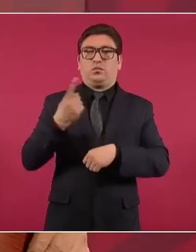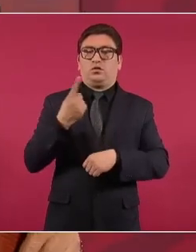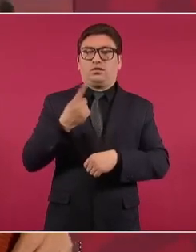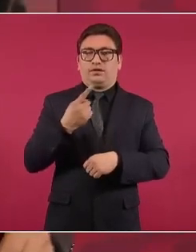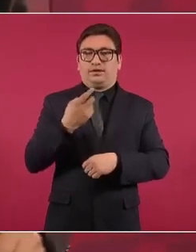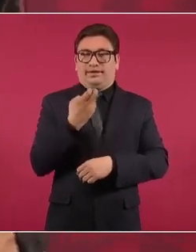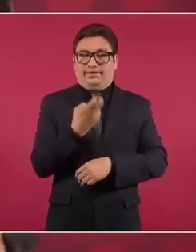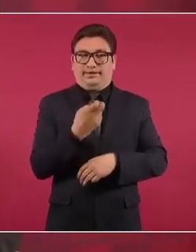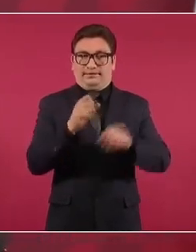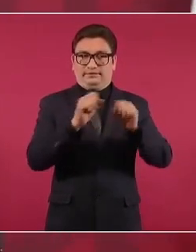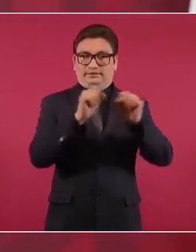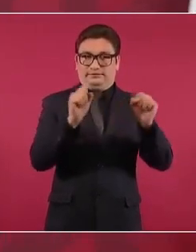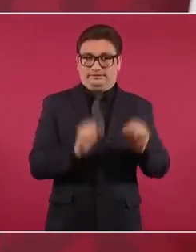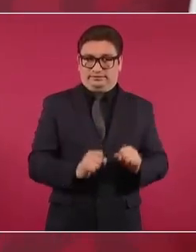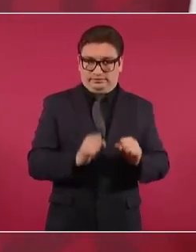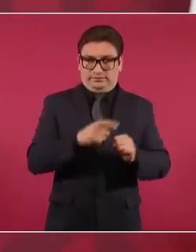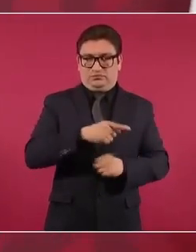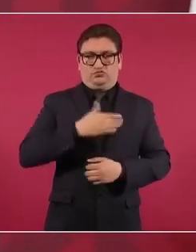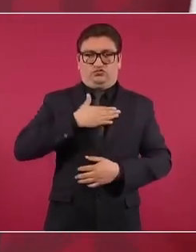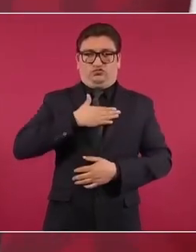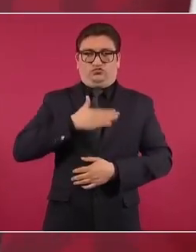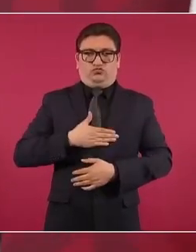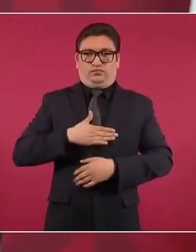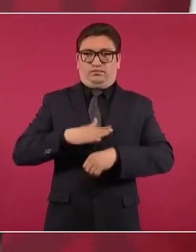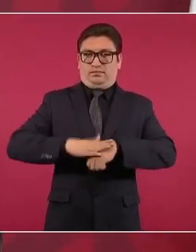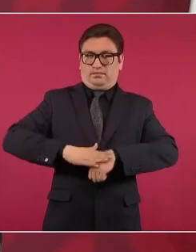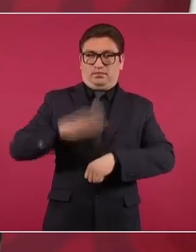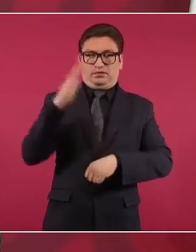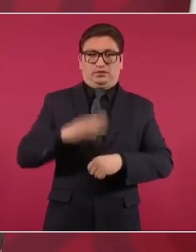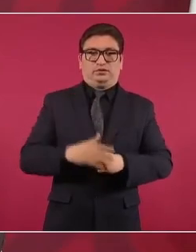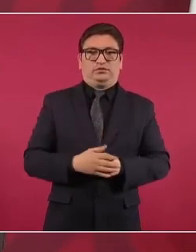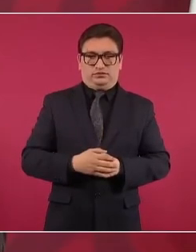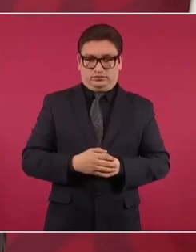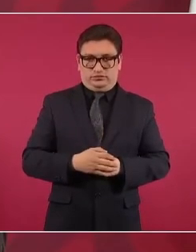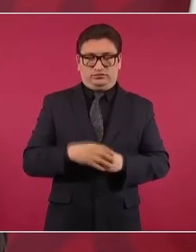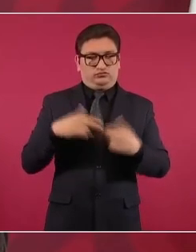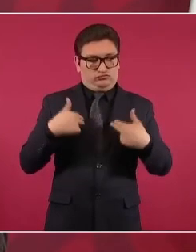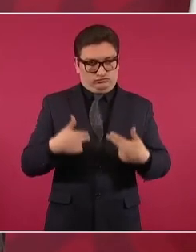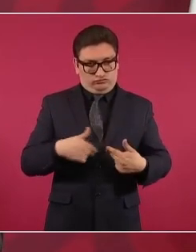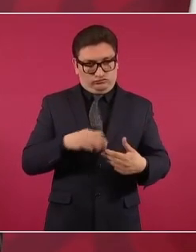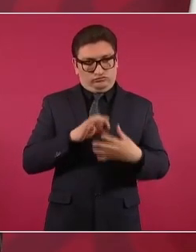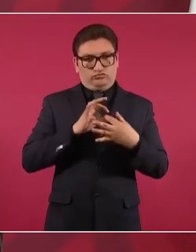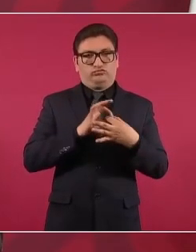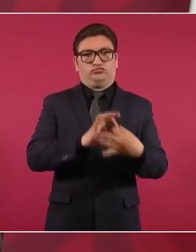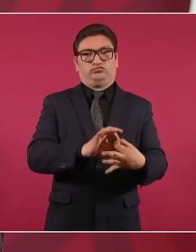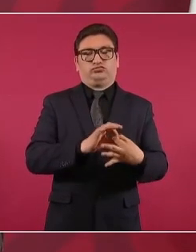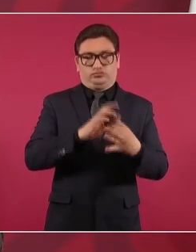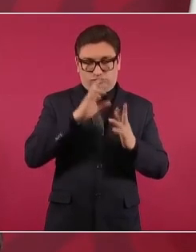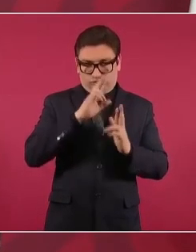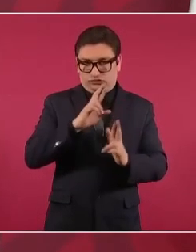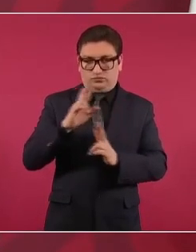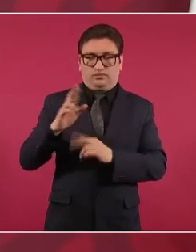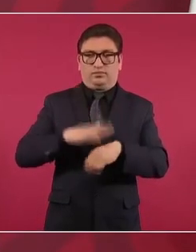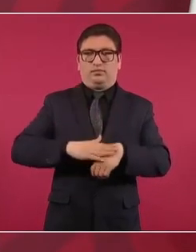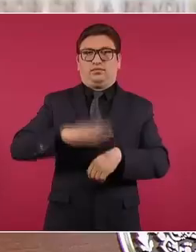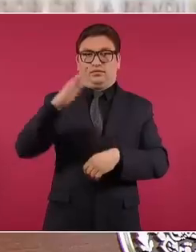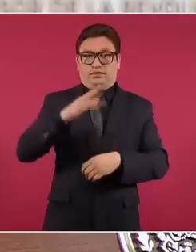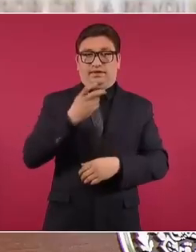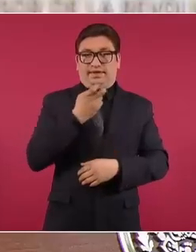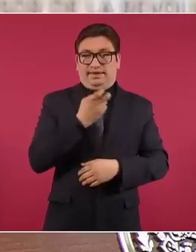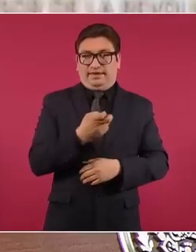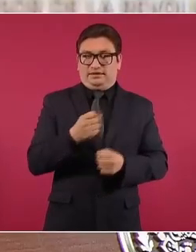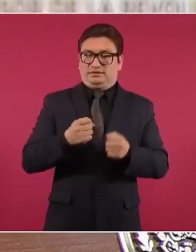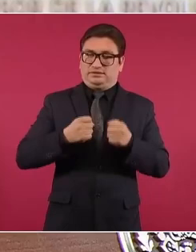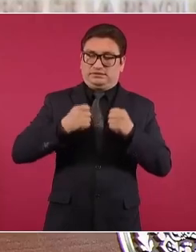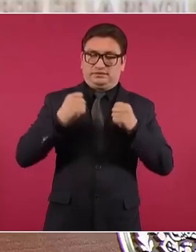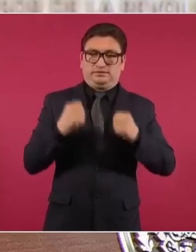más justo, más humanitario y es el que garantiza